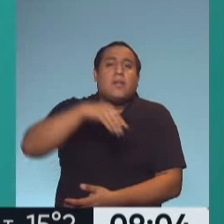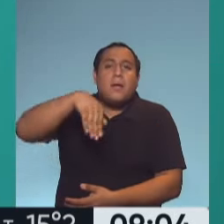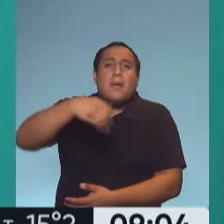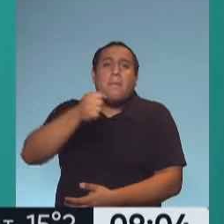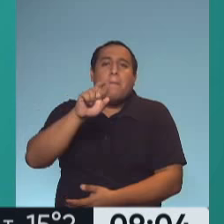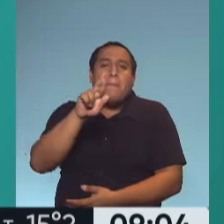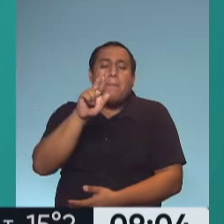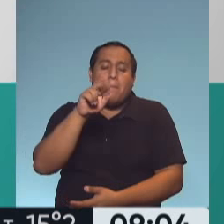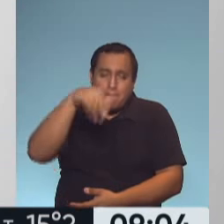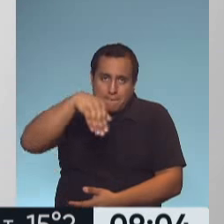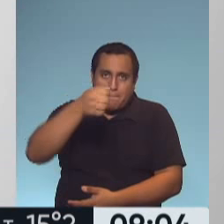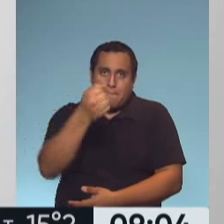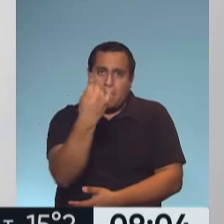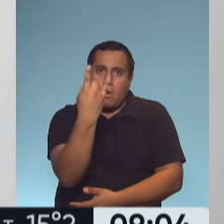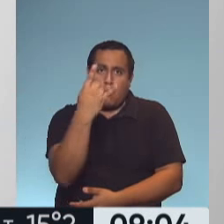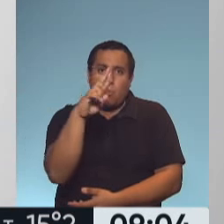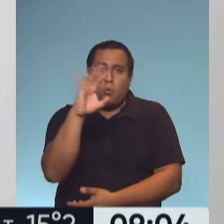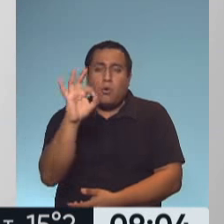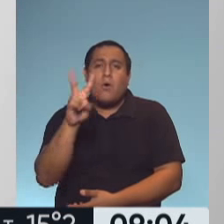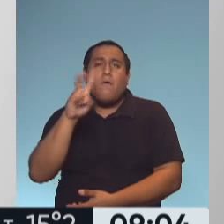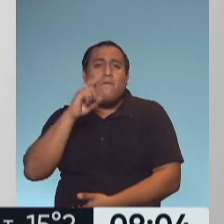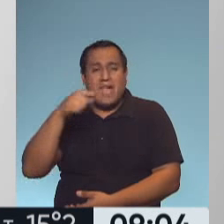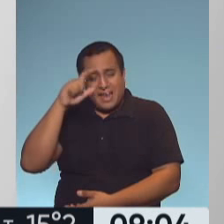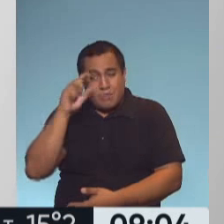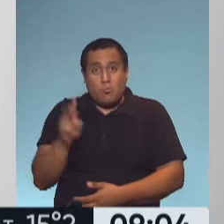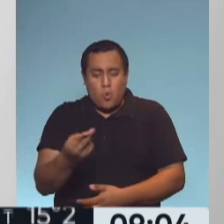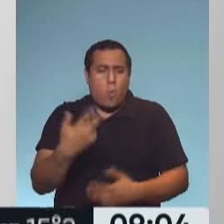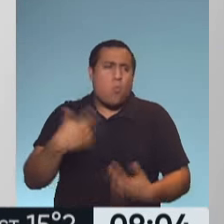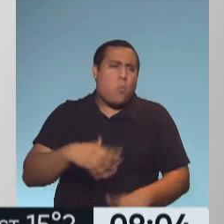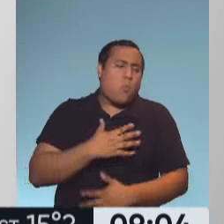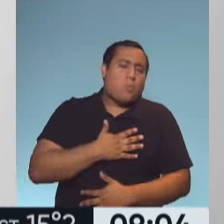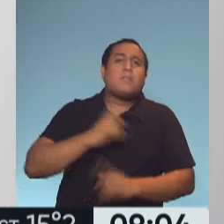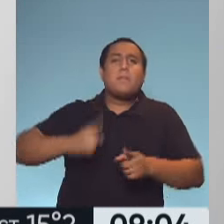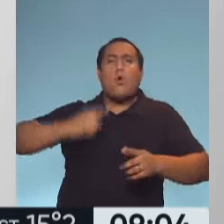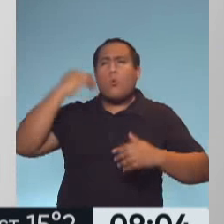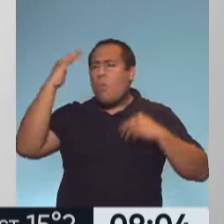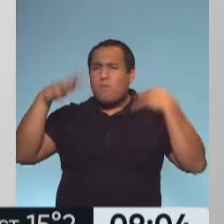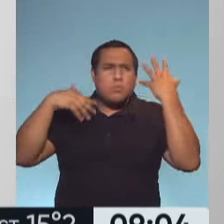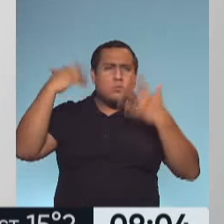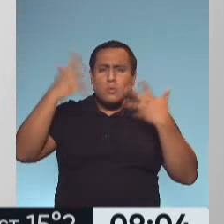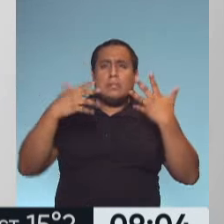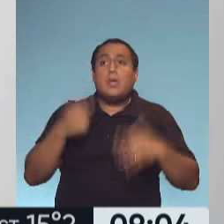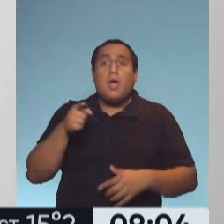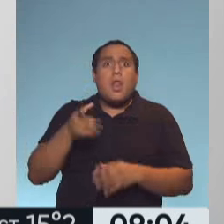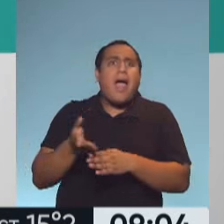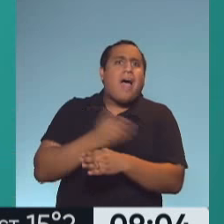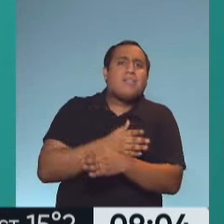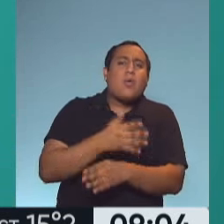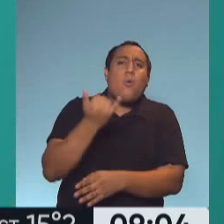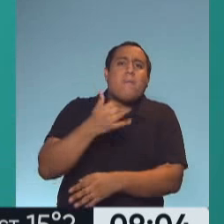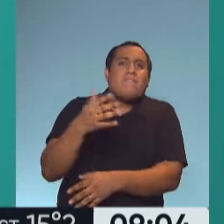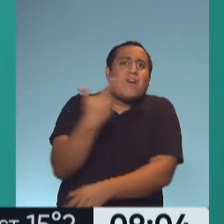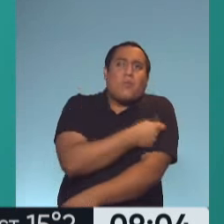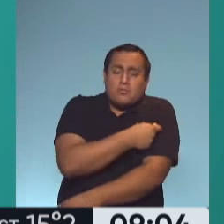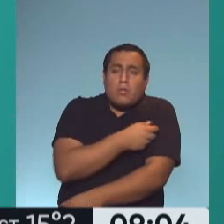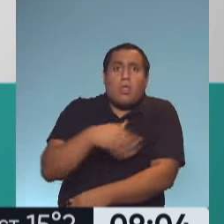Viale ha sido de alto impacto. Hay que hablar también de que hay mucha confusión respecto a que él justo se había vacunado el jueves. Yo